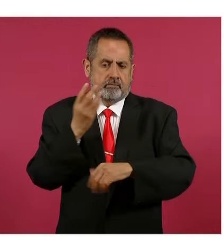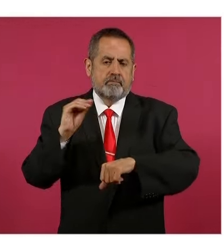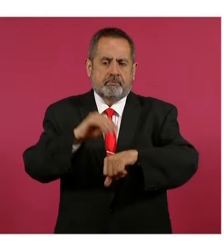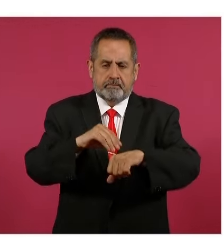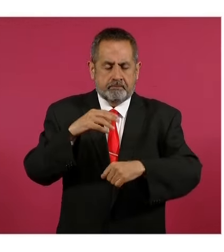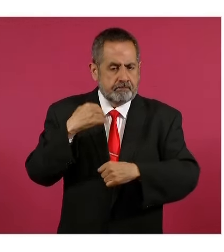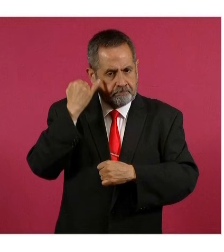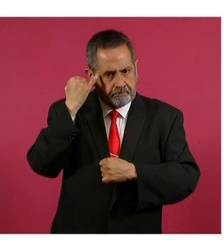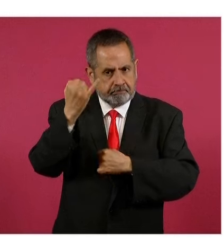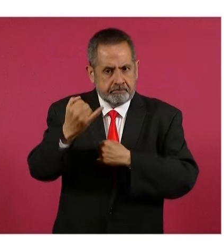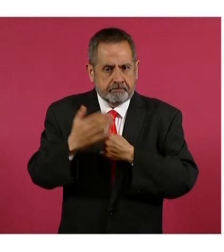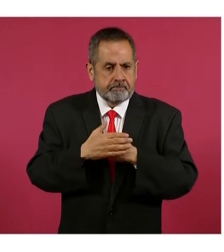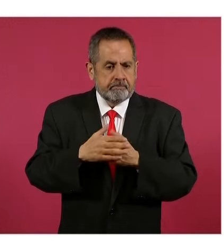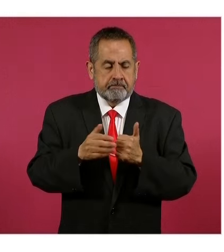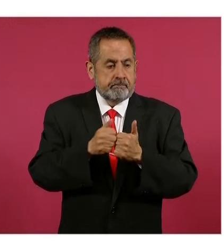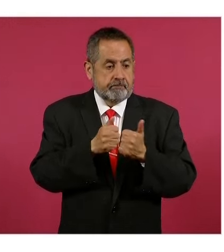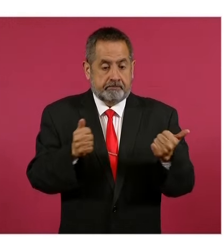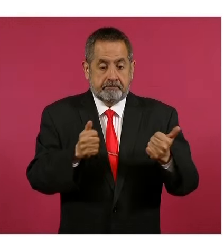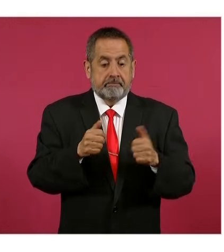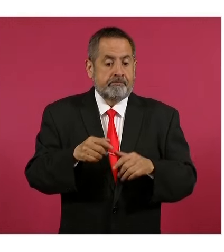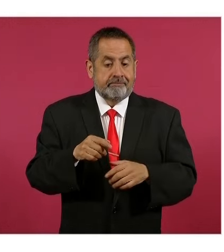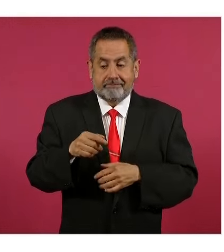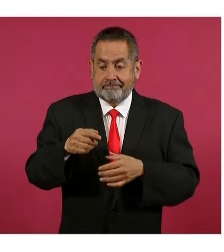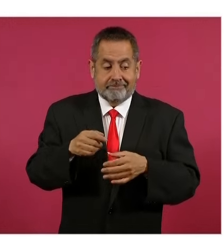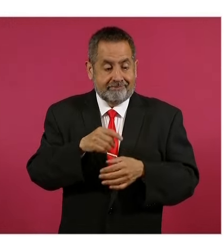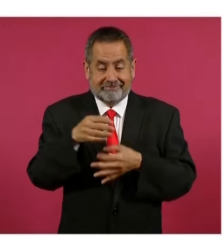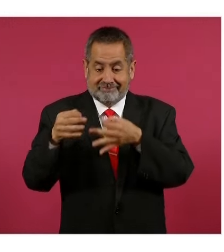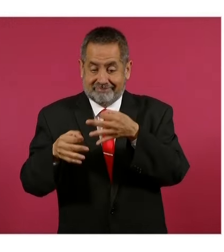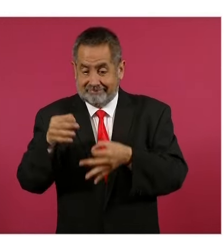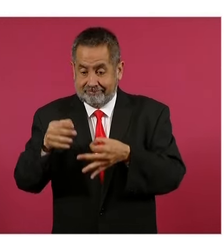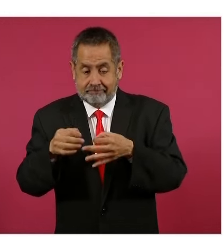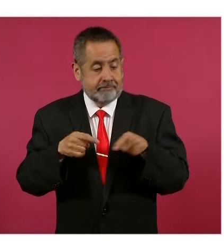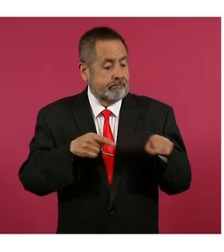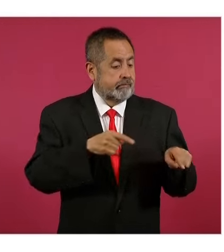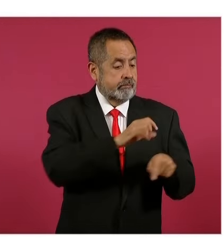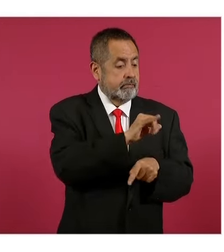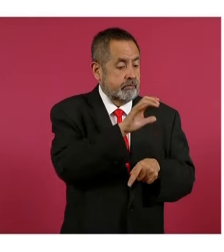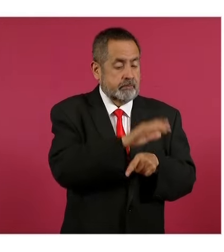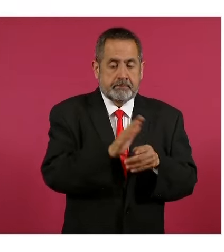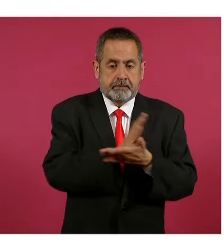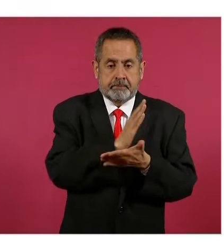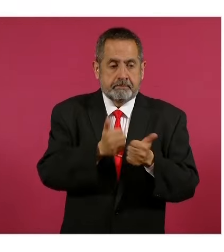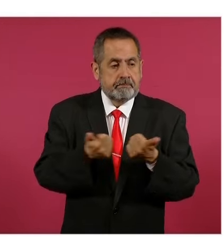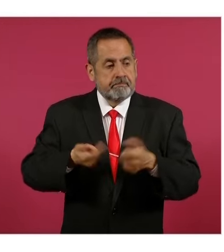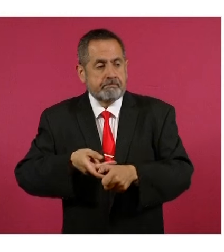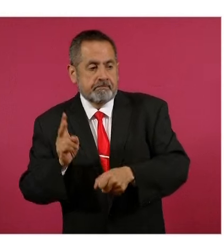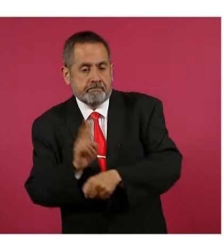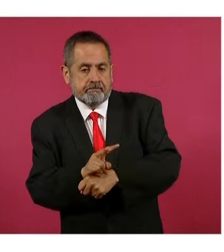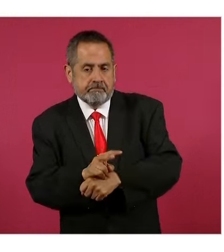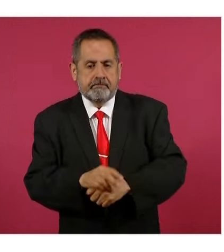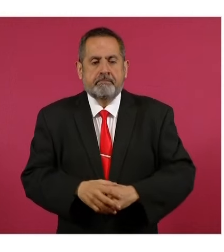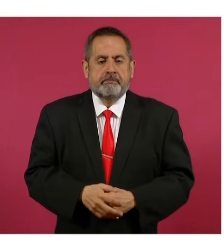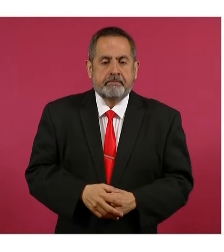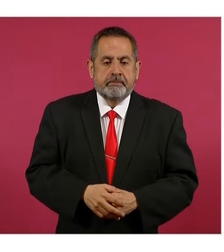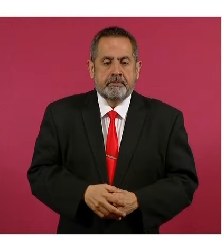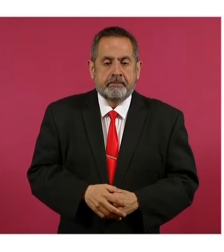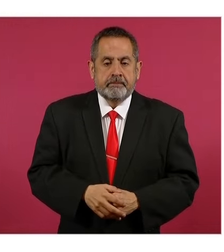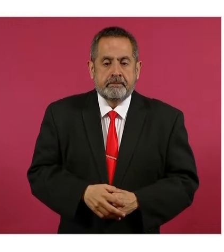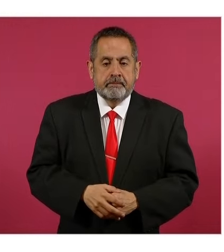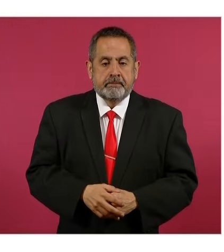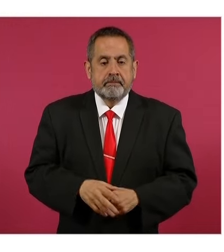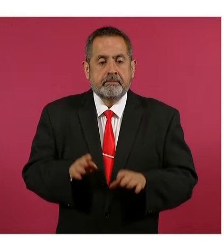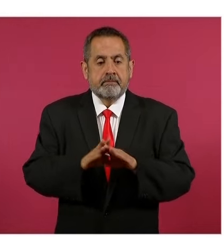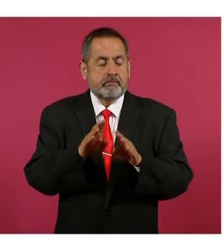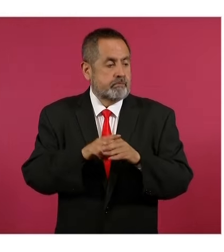tendrá independencia de la Suprema Corte de Justicia de la Nación. Se prohíbe otorgar las suspensiones